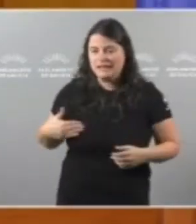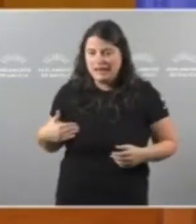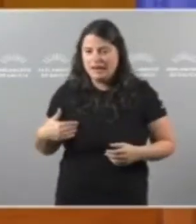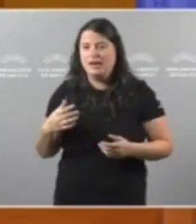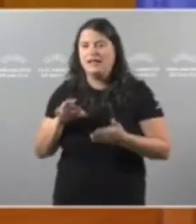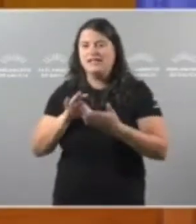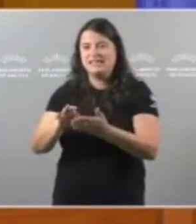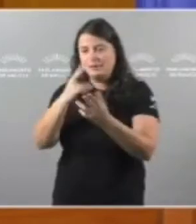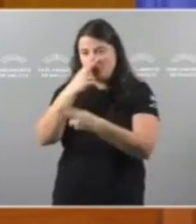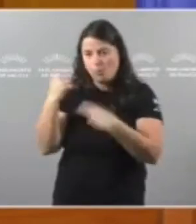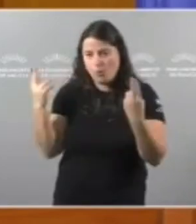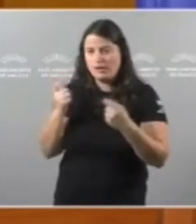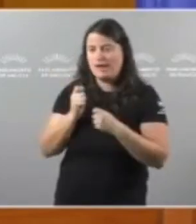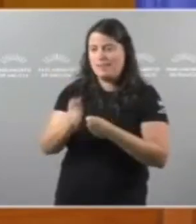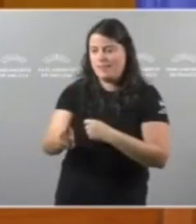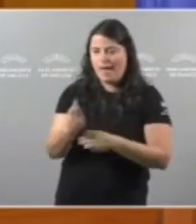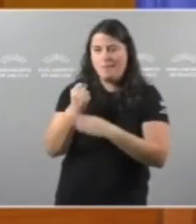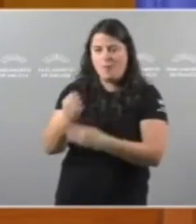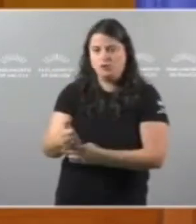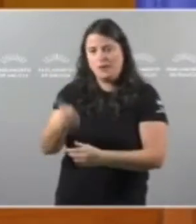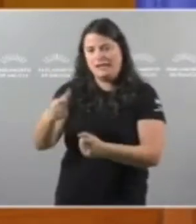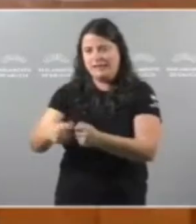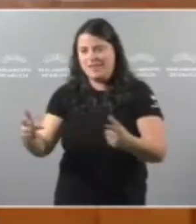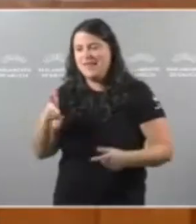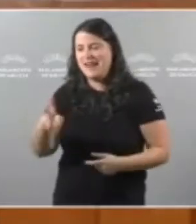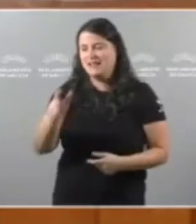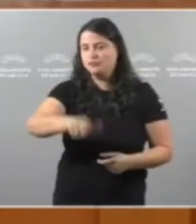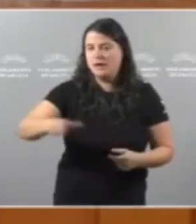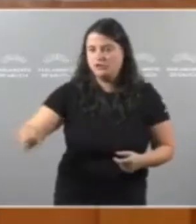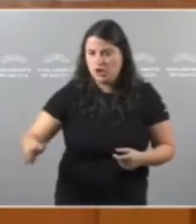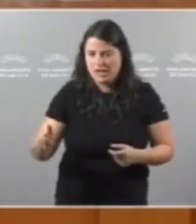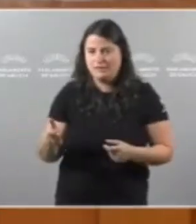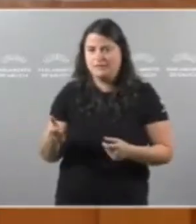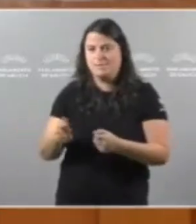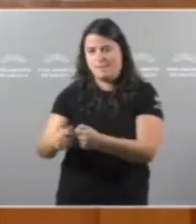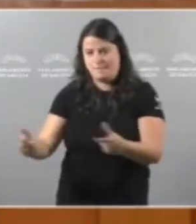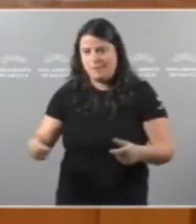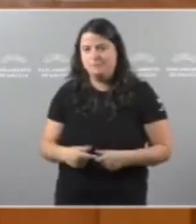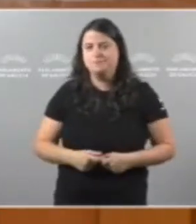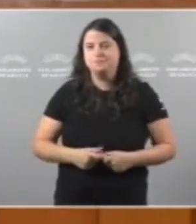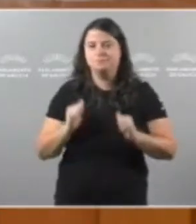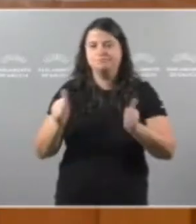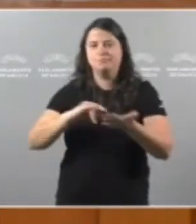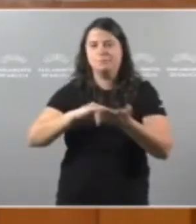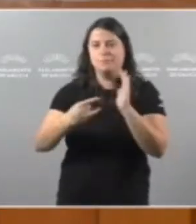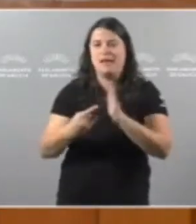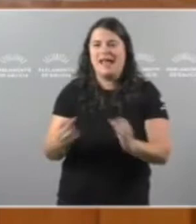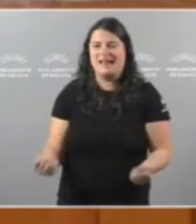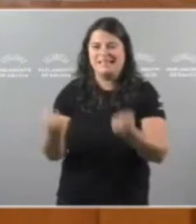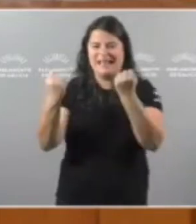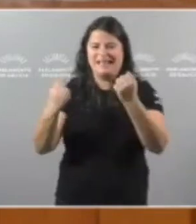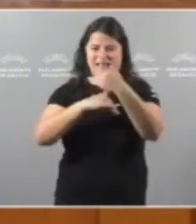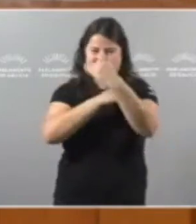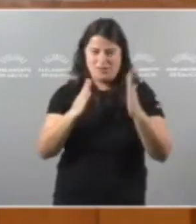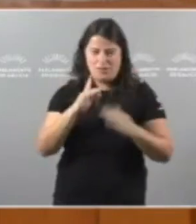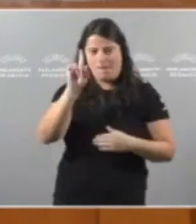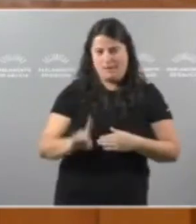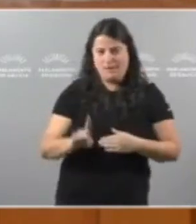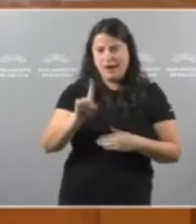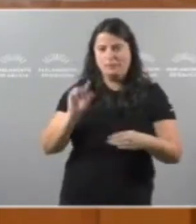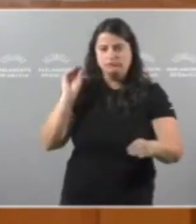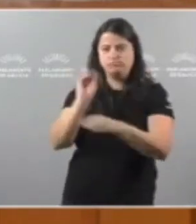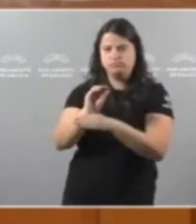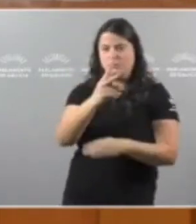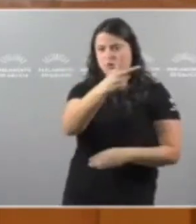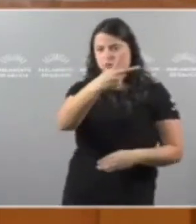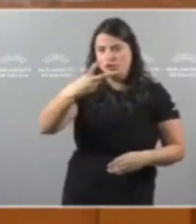servicios públicos E os dereitos Da ciudadanía Empezando Por un plan De rescate De atención primaria Dotado De